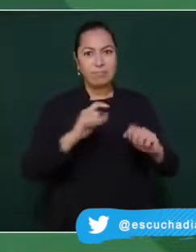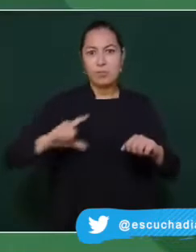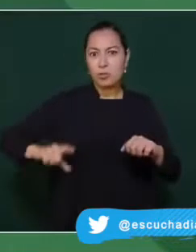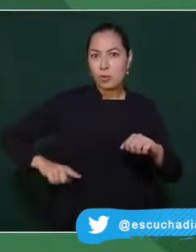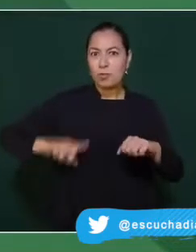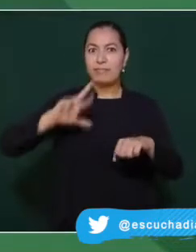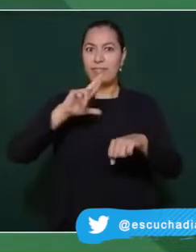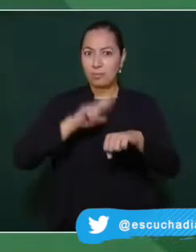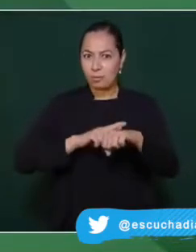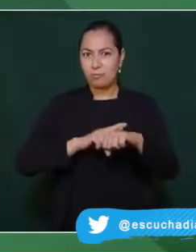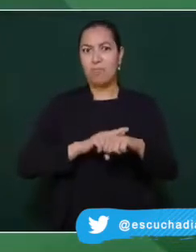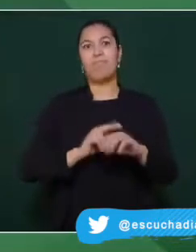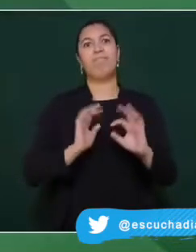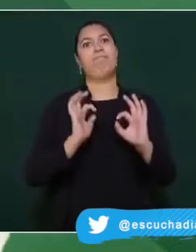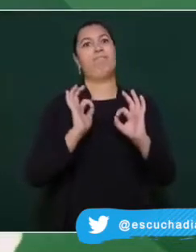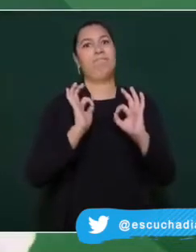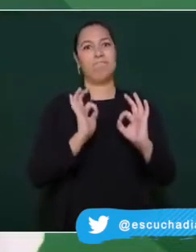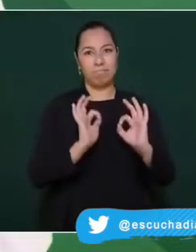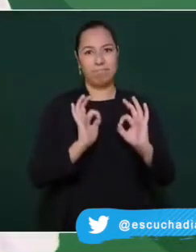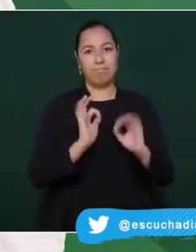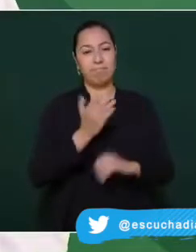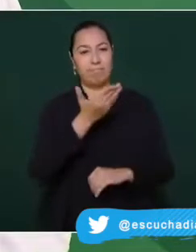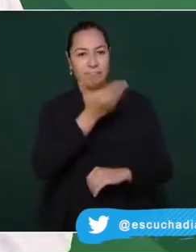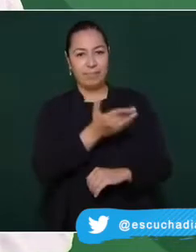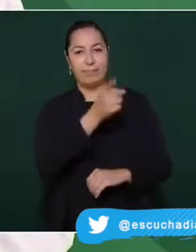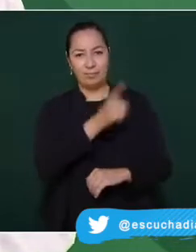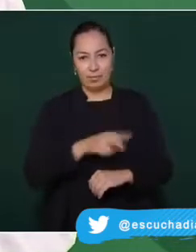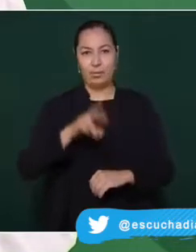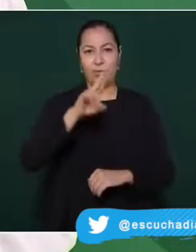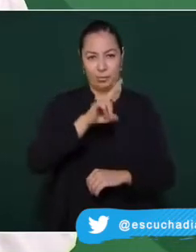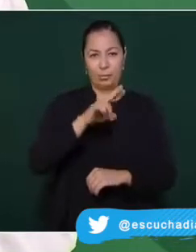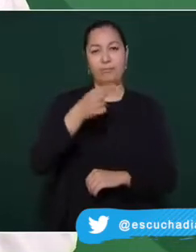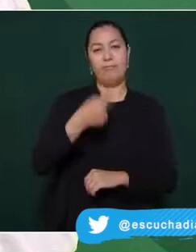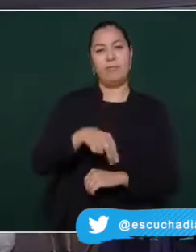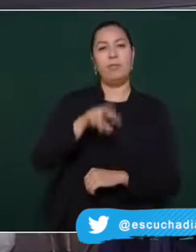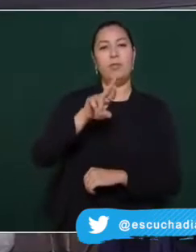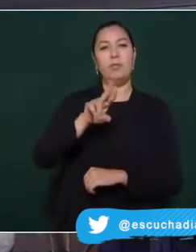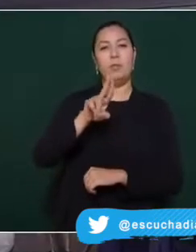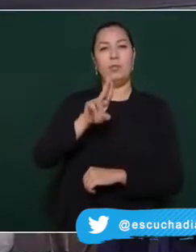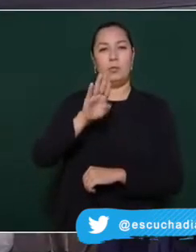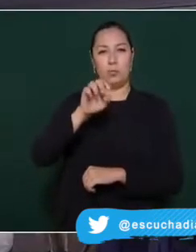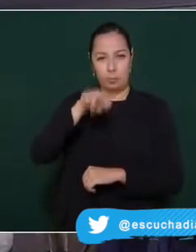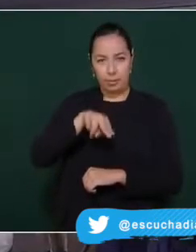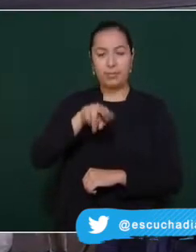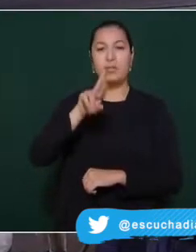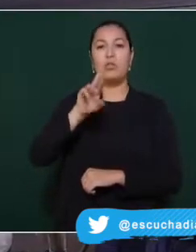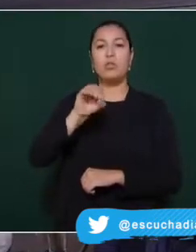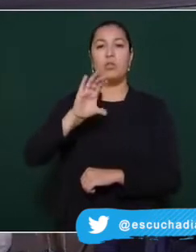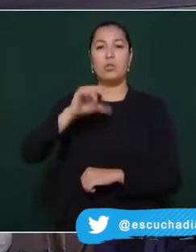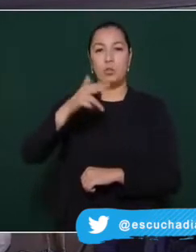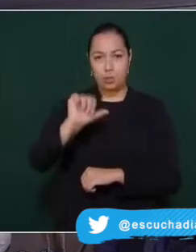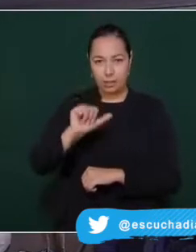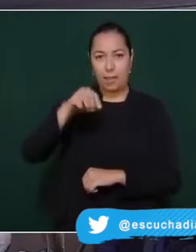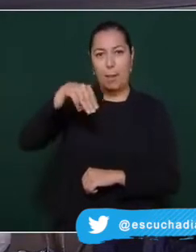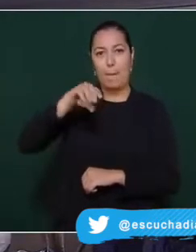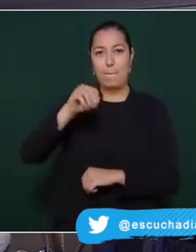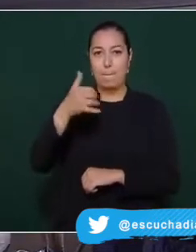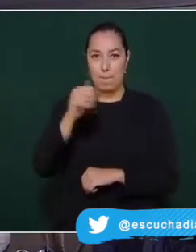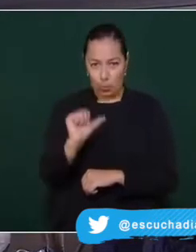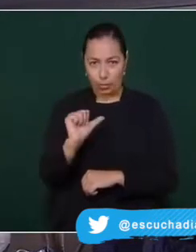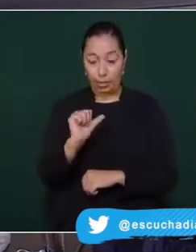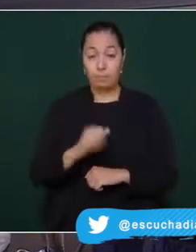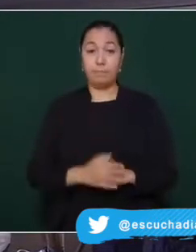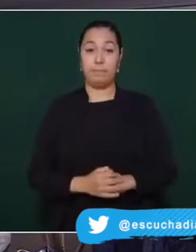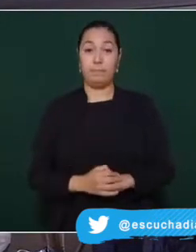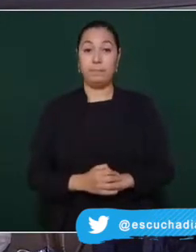México El principal objetivo es crear una América unida e impulsar los temas de cooperación e integración entre las naciones de